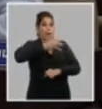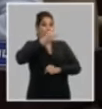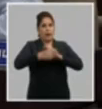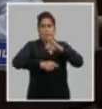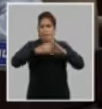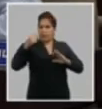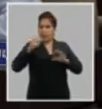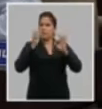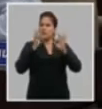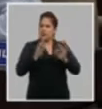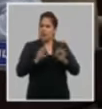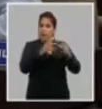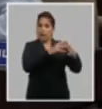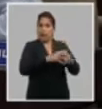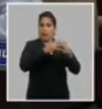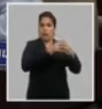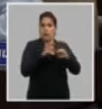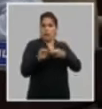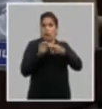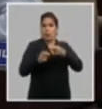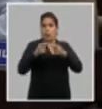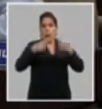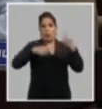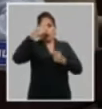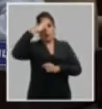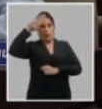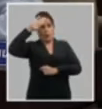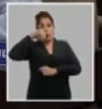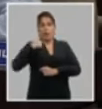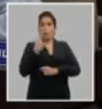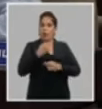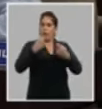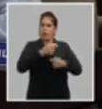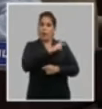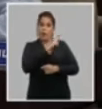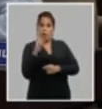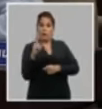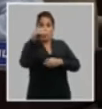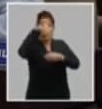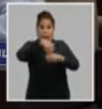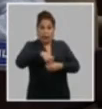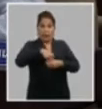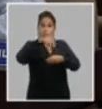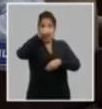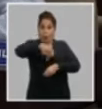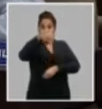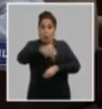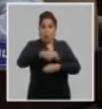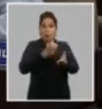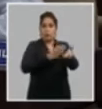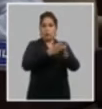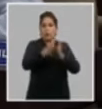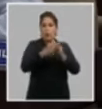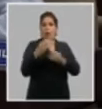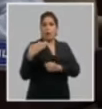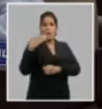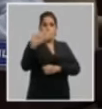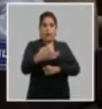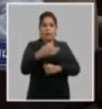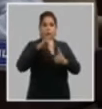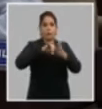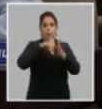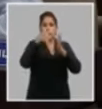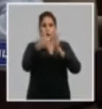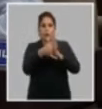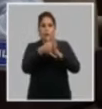permanente agresión del gobierno de los Estados Unidos y que además es una revolución que lo que hoy constituye una meta para cualquier